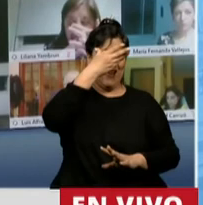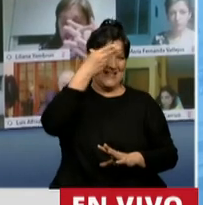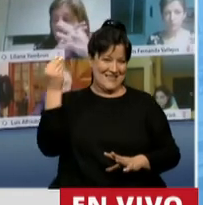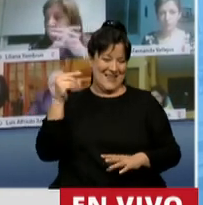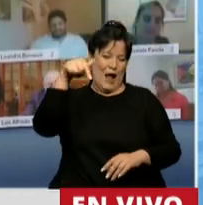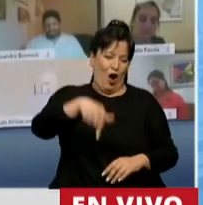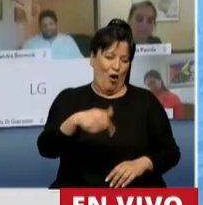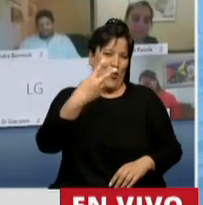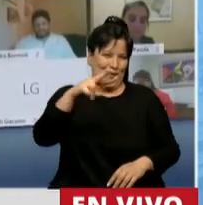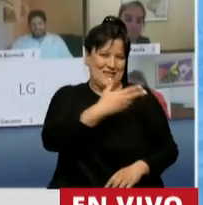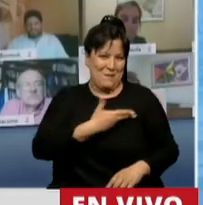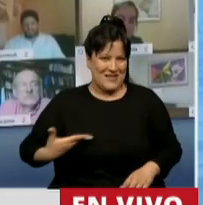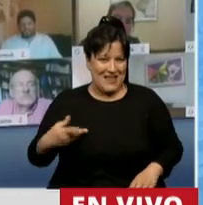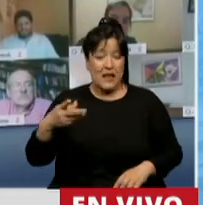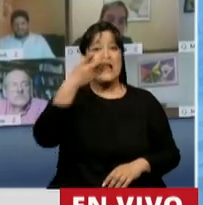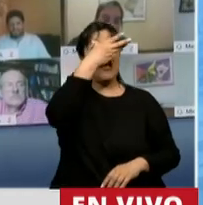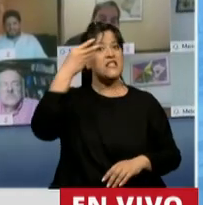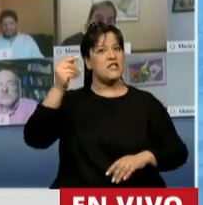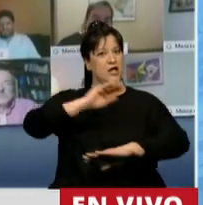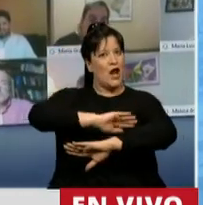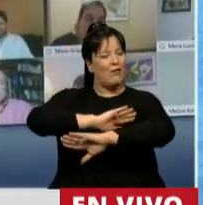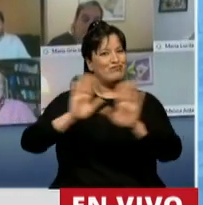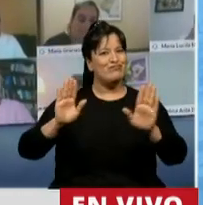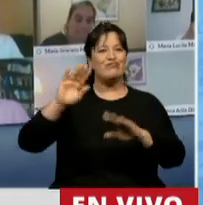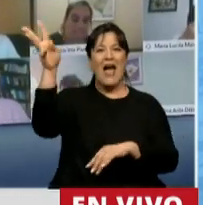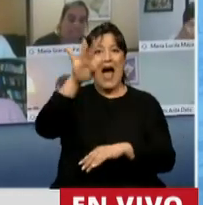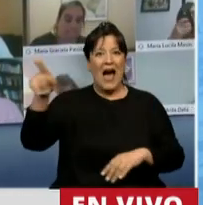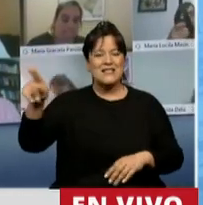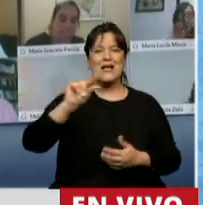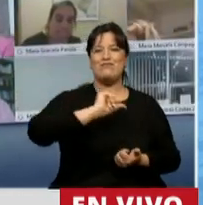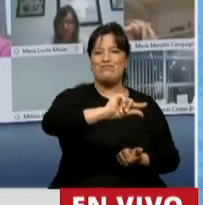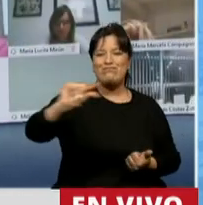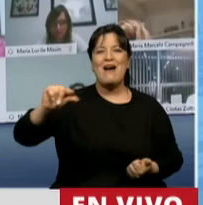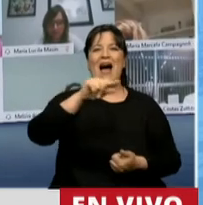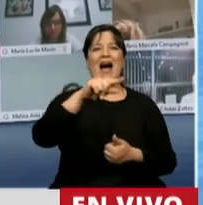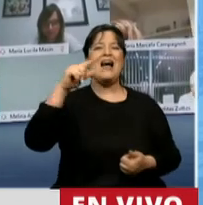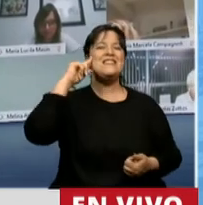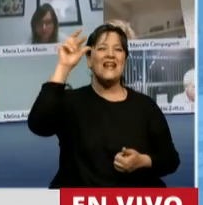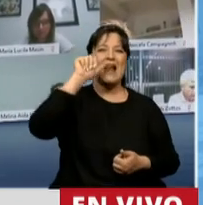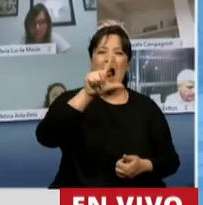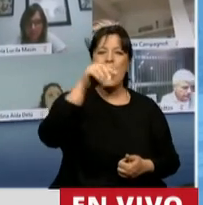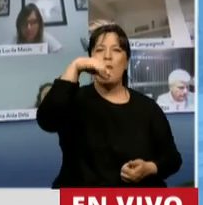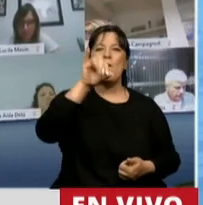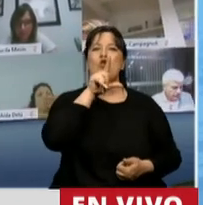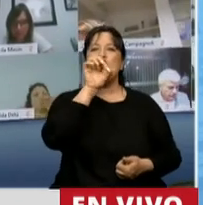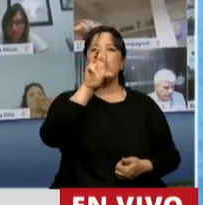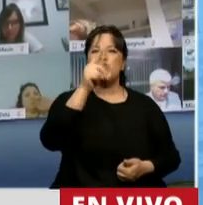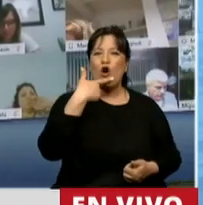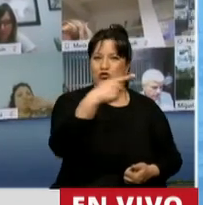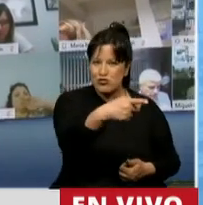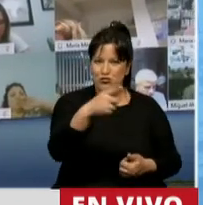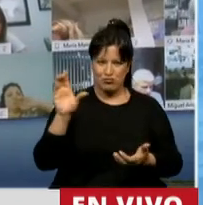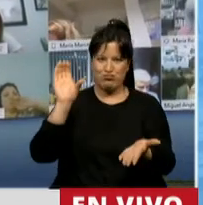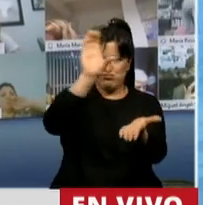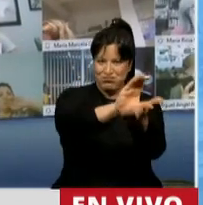de Kirchner, otorgó, a partir del ANSES, un crédito a General Motors en mi provincia, que fue el que terminó